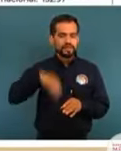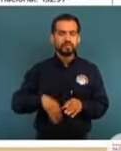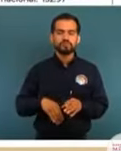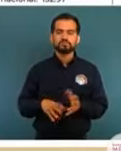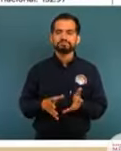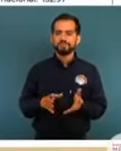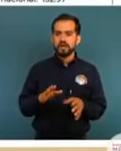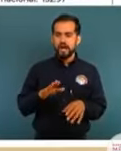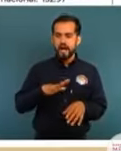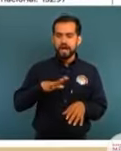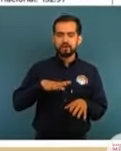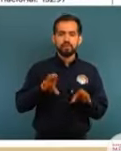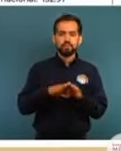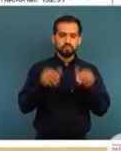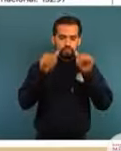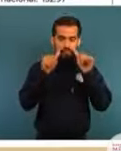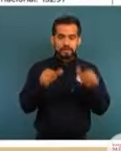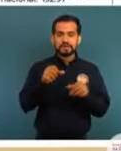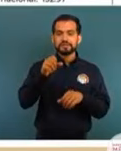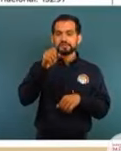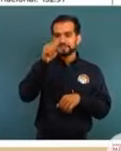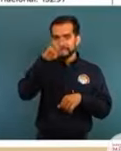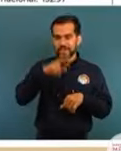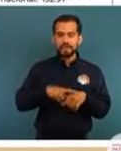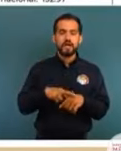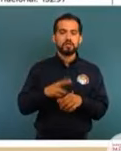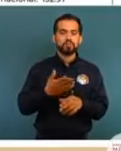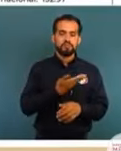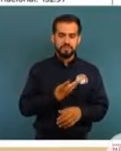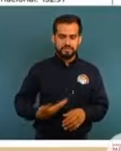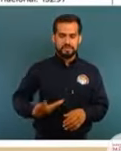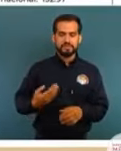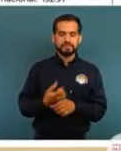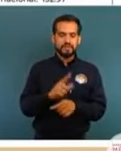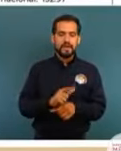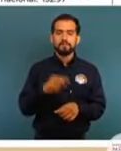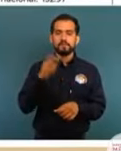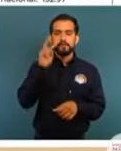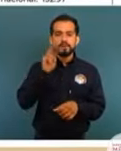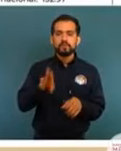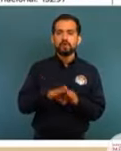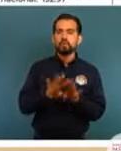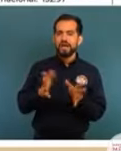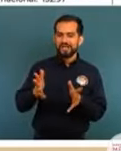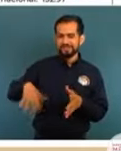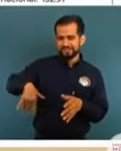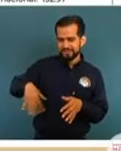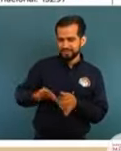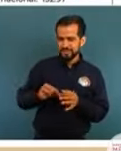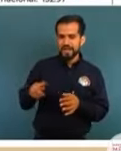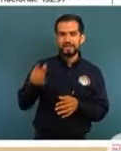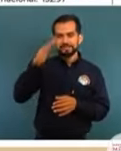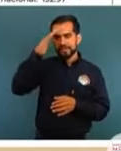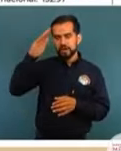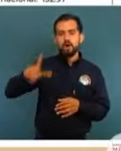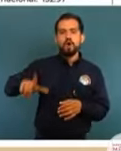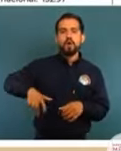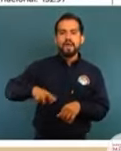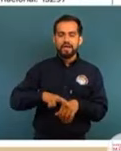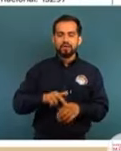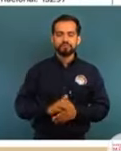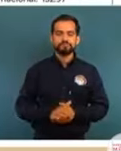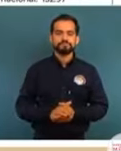en los que le da seguimiento el Secretariado Ejecutivo, podemos ver lo que ya mencionó el señor Gobernador,